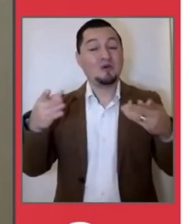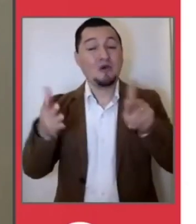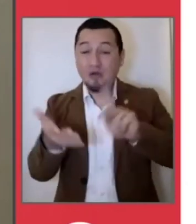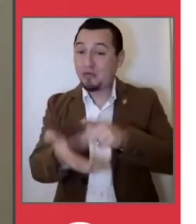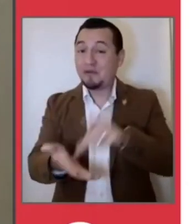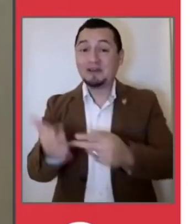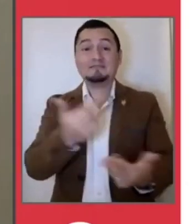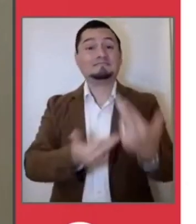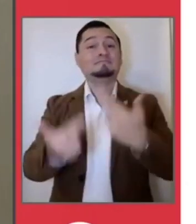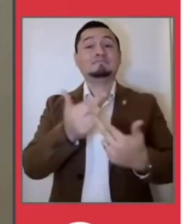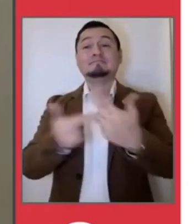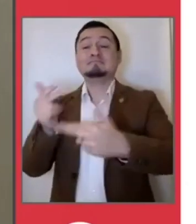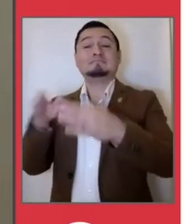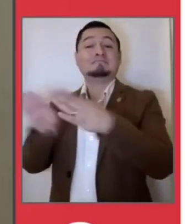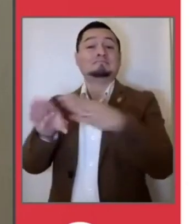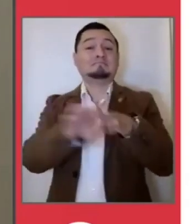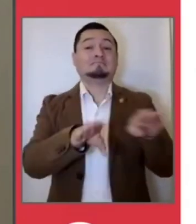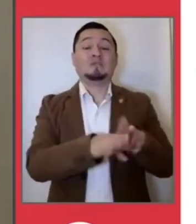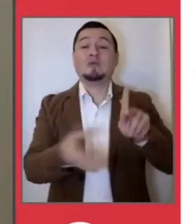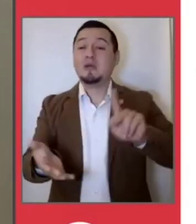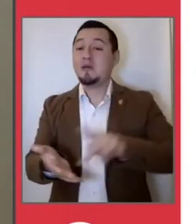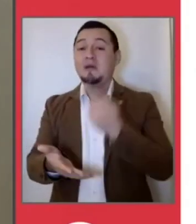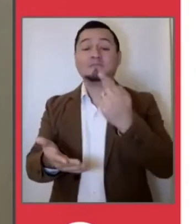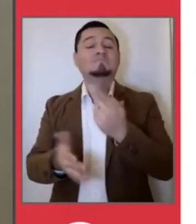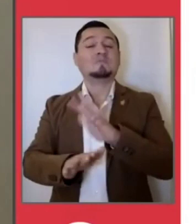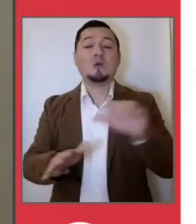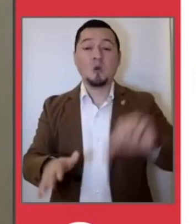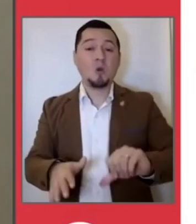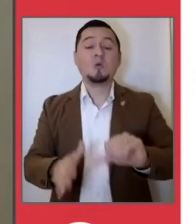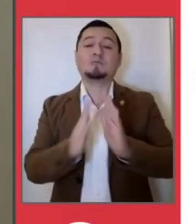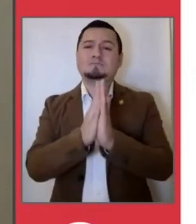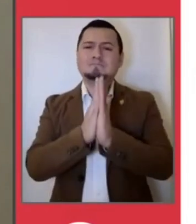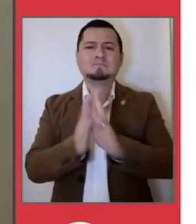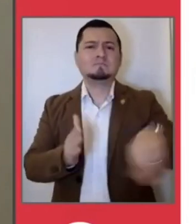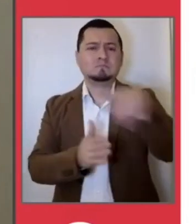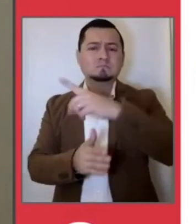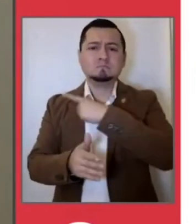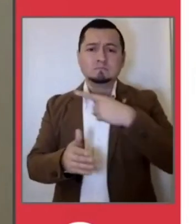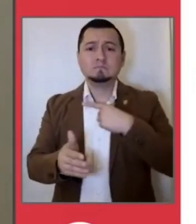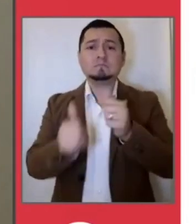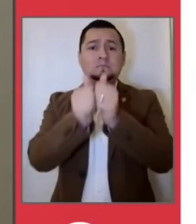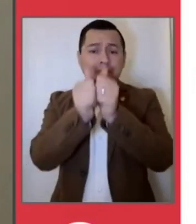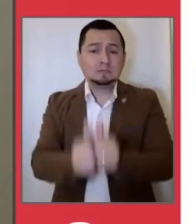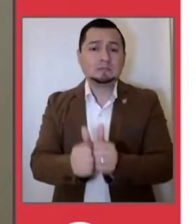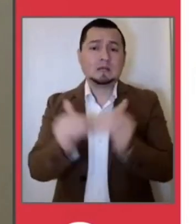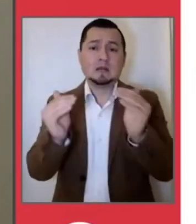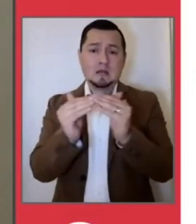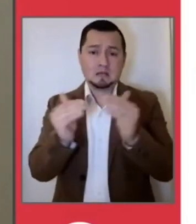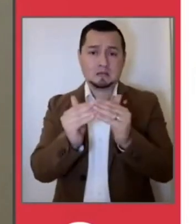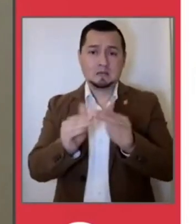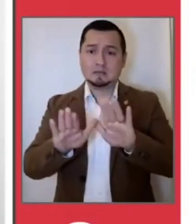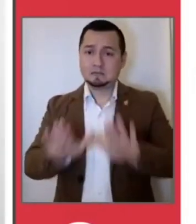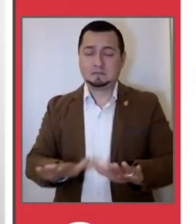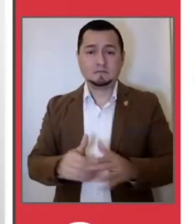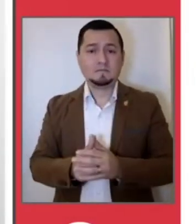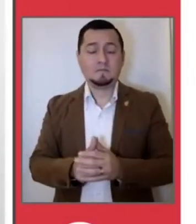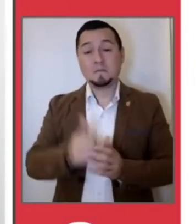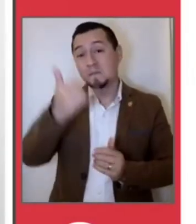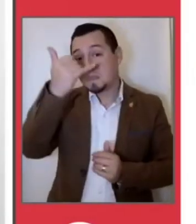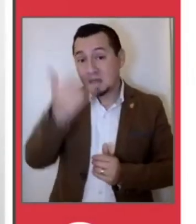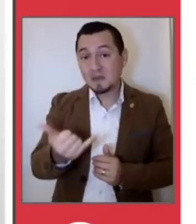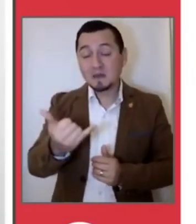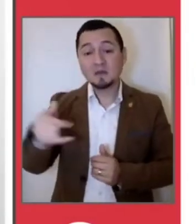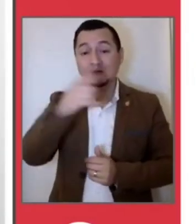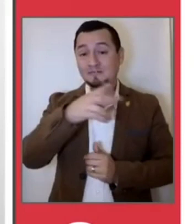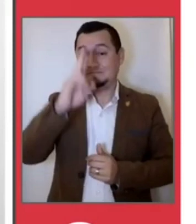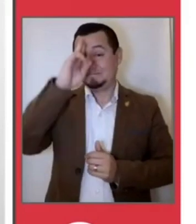podamos hacer de lo público un espacio de encuentro. Hoy necesitamos quedarnos en casa. Quinto, se restringe la